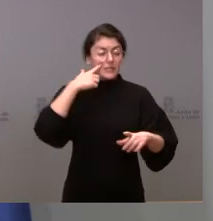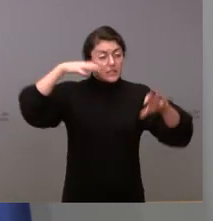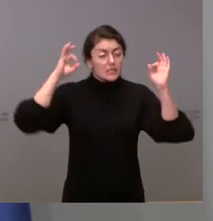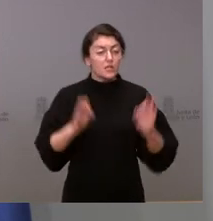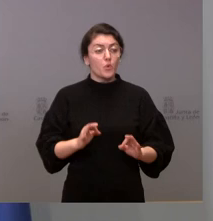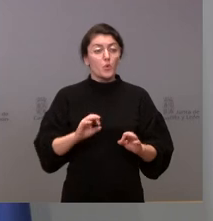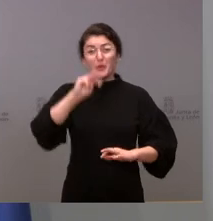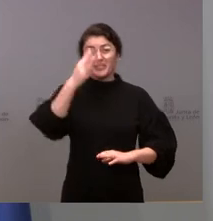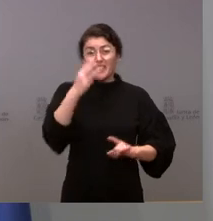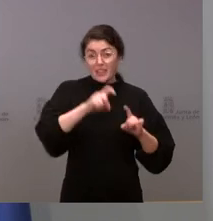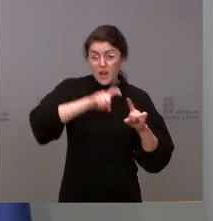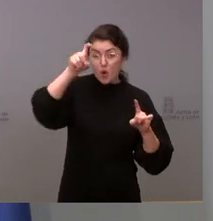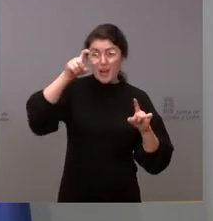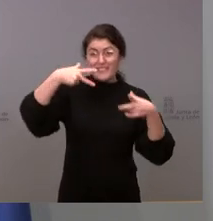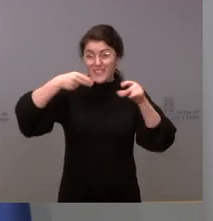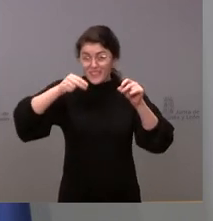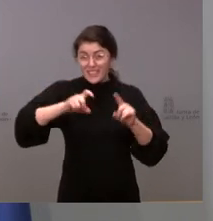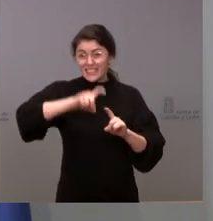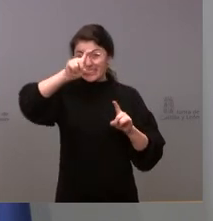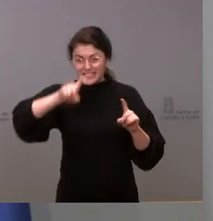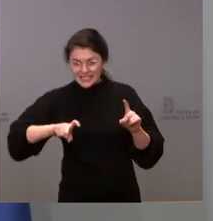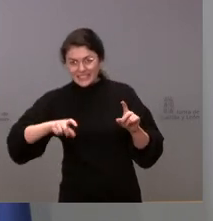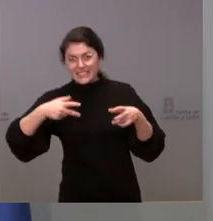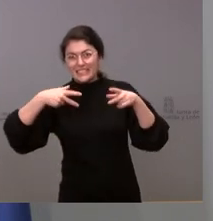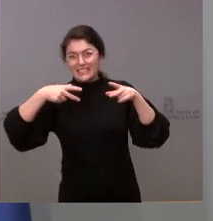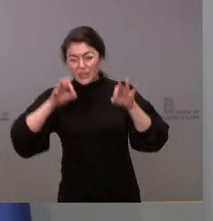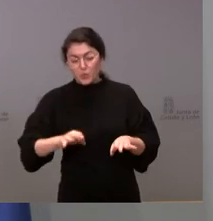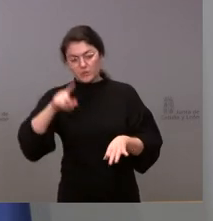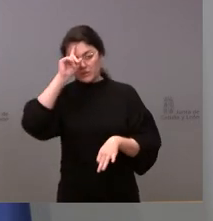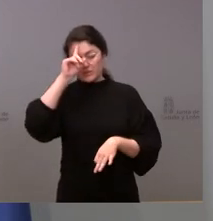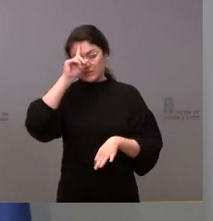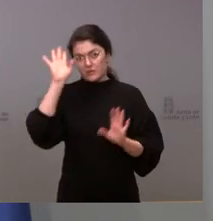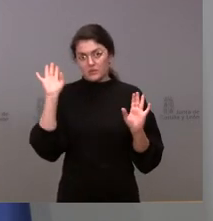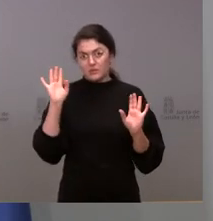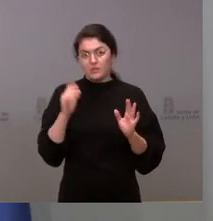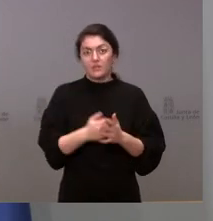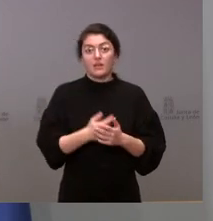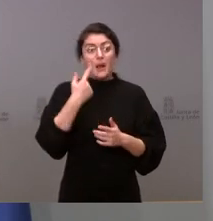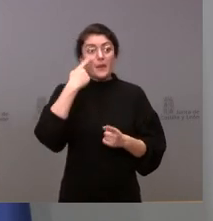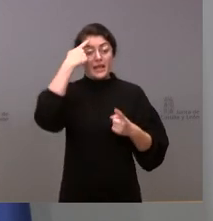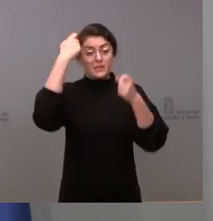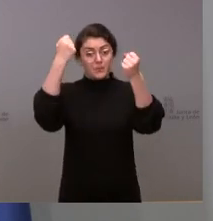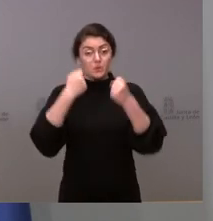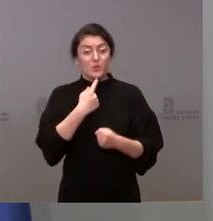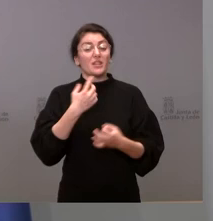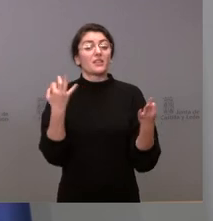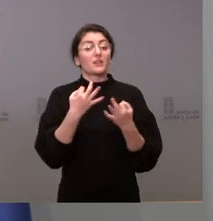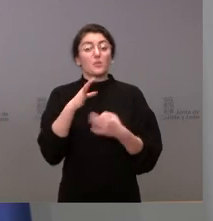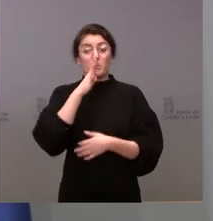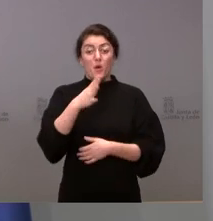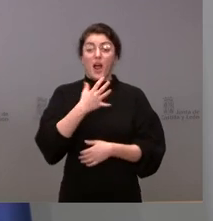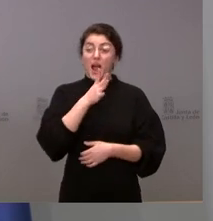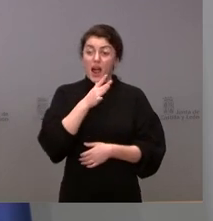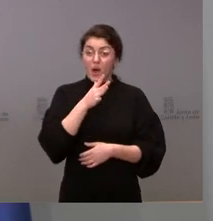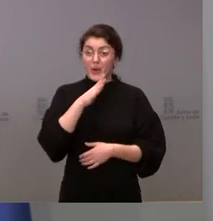esto vamos a dejárselo también a los expertos esta ola ha sido bastante diferente a otras ocasiones normalmente se hablaba de esa situación